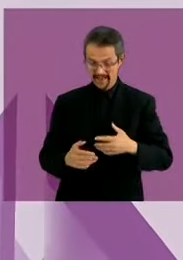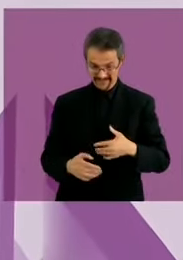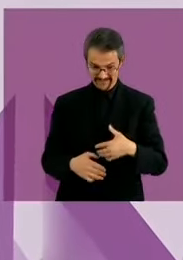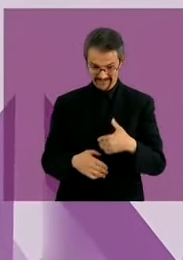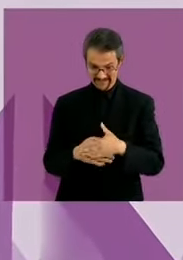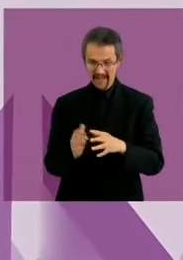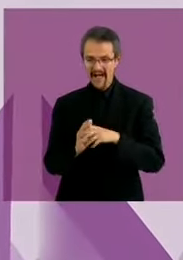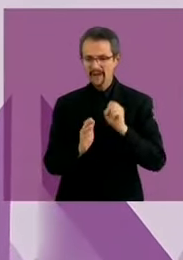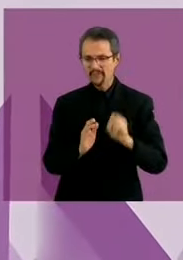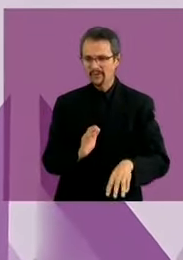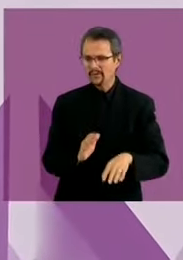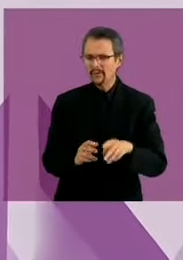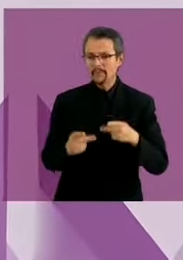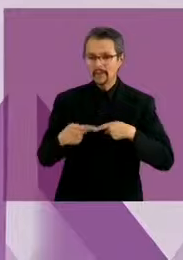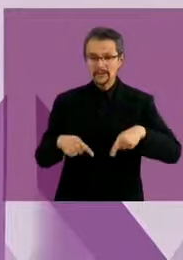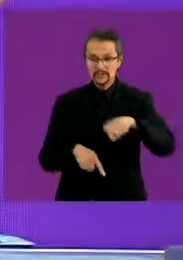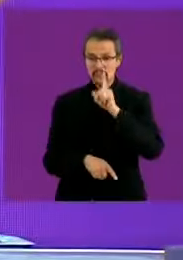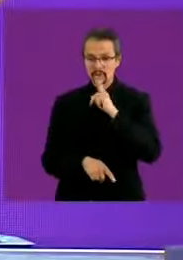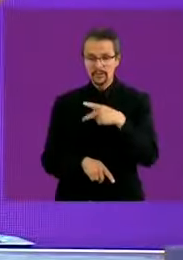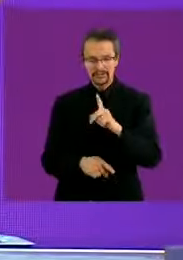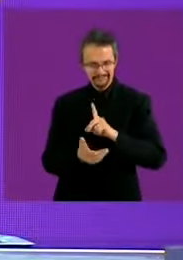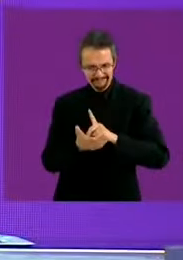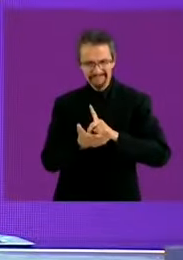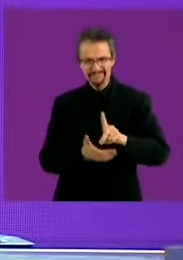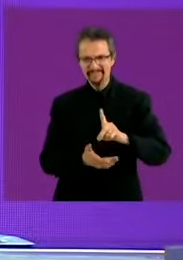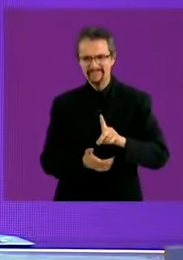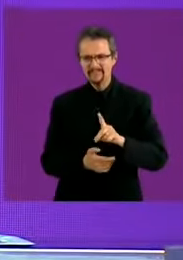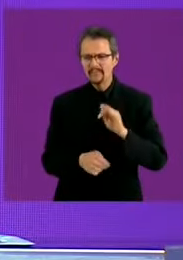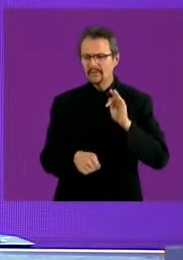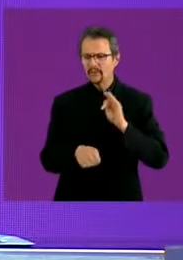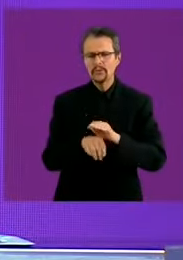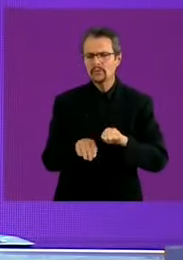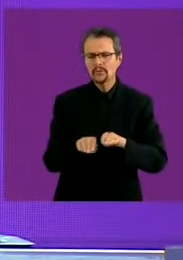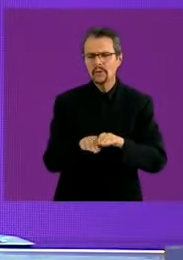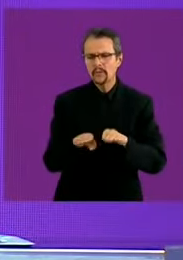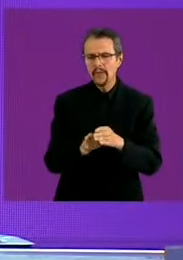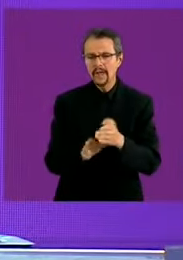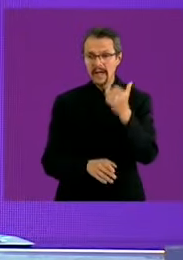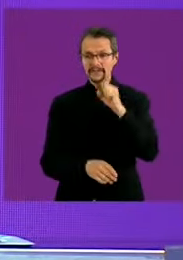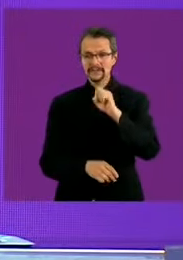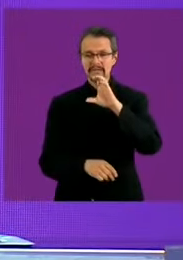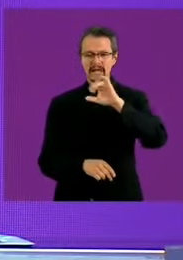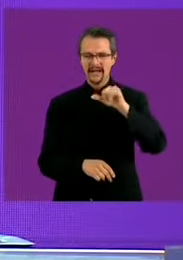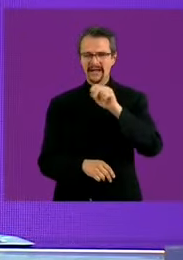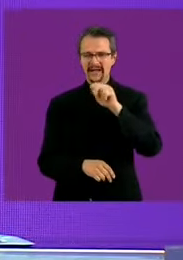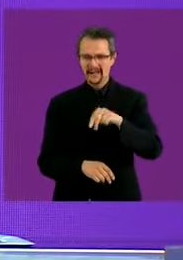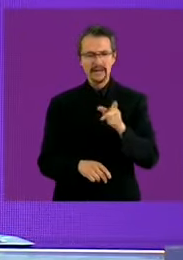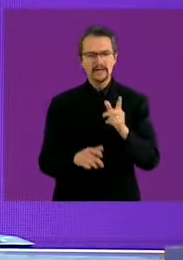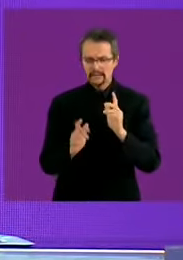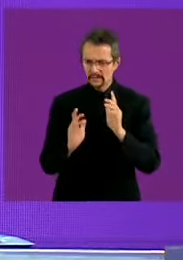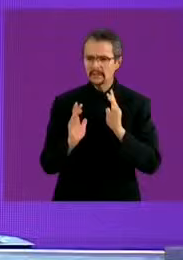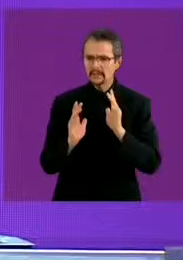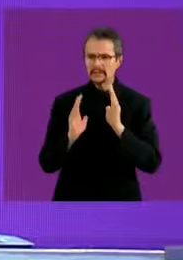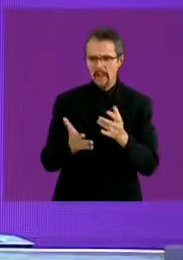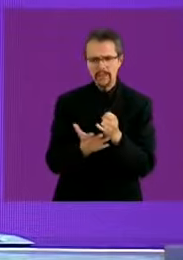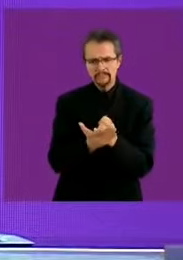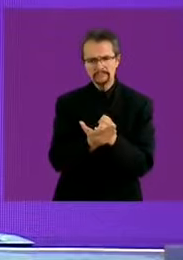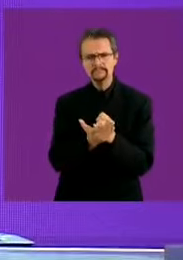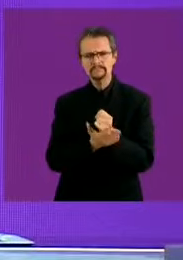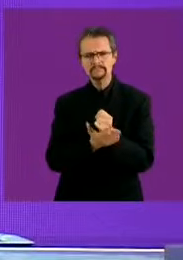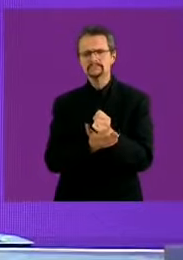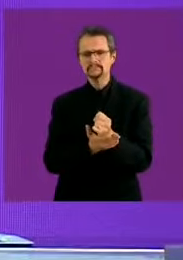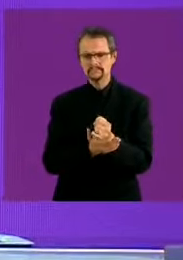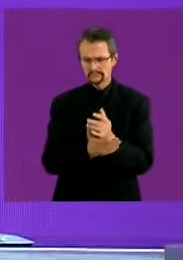reproductivos de las mujeres candidata sí eso ya lo decidió la Suprema Corte de Justicia de la Nación en nuestro país